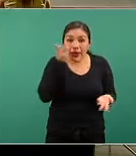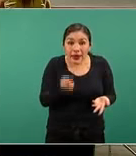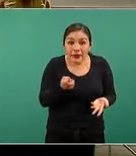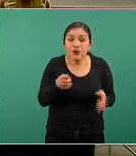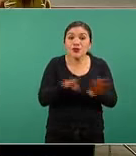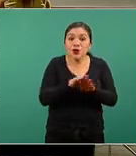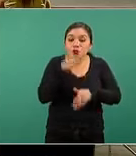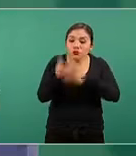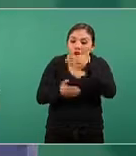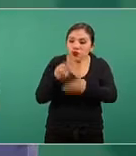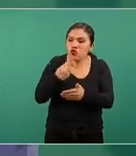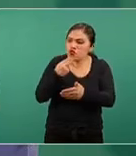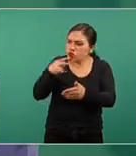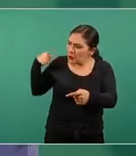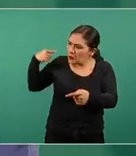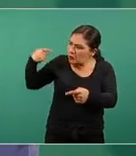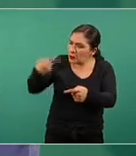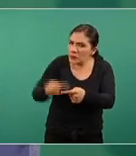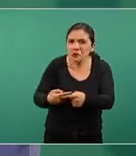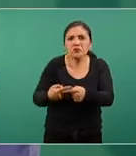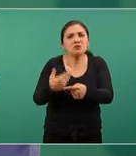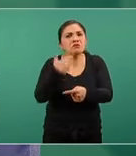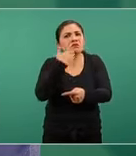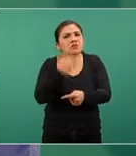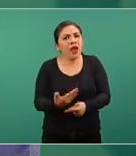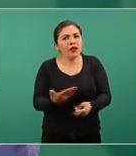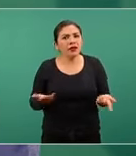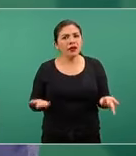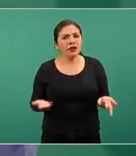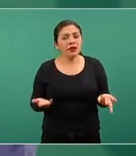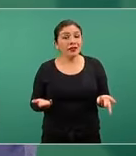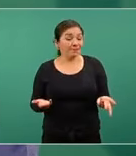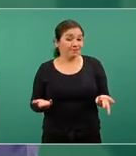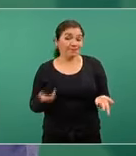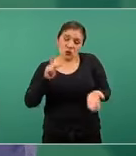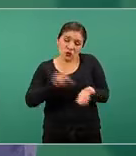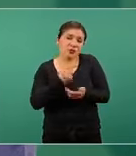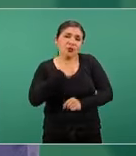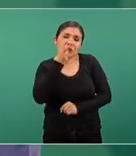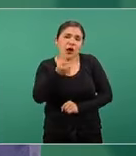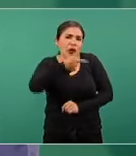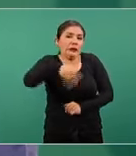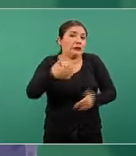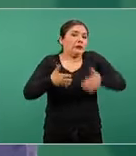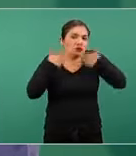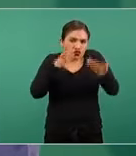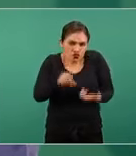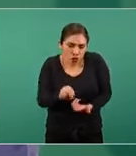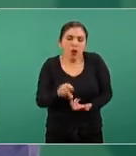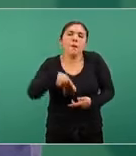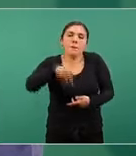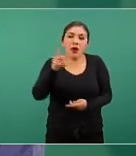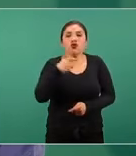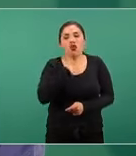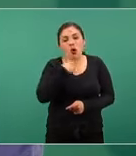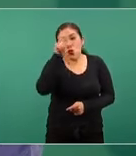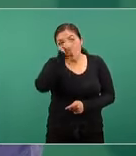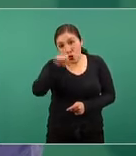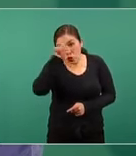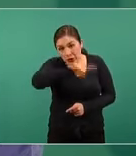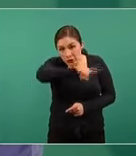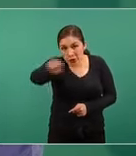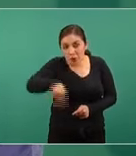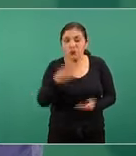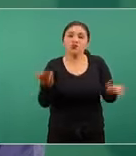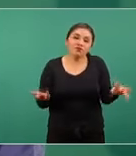de su uso hasta el momento entonces insisto no se ofendan la recomendación la respetuosa sugerencia